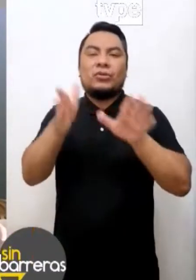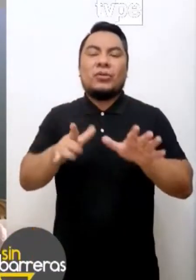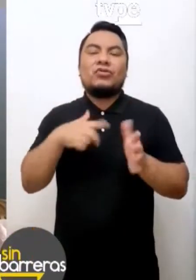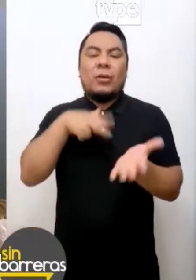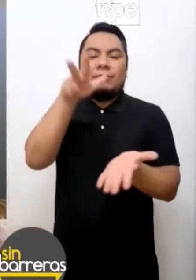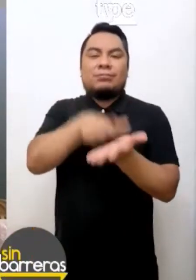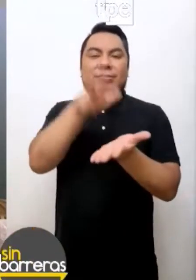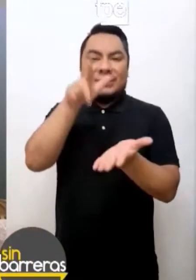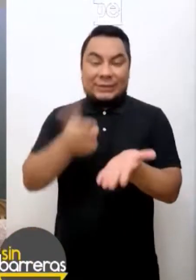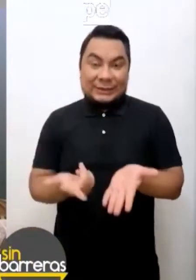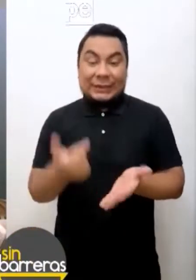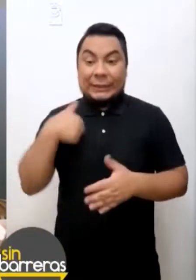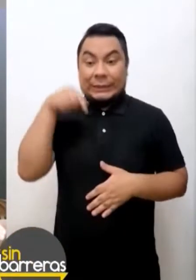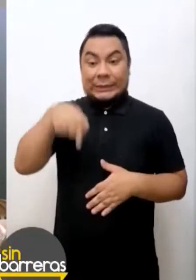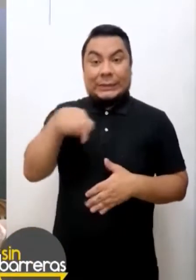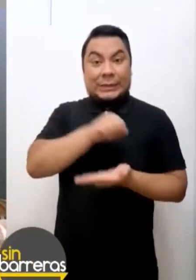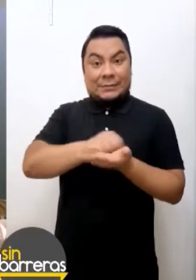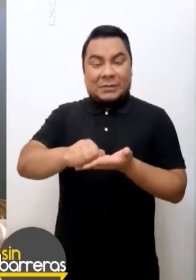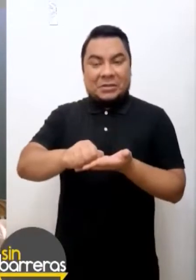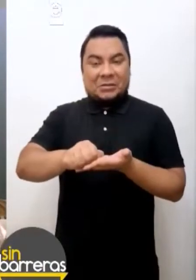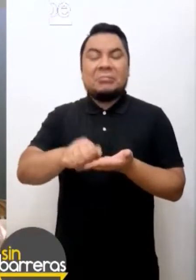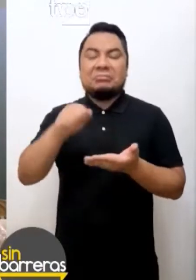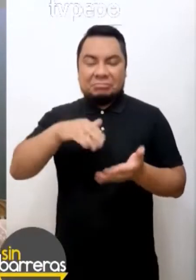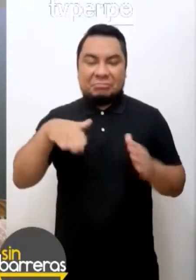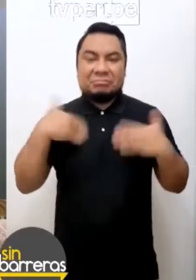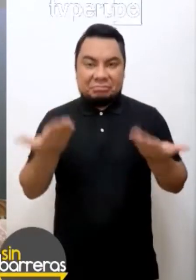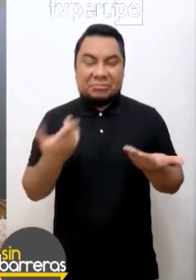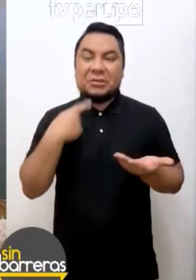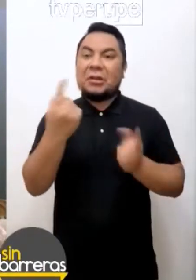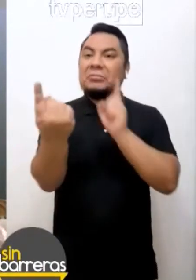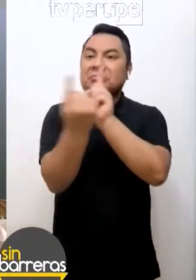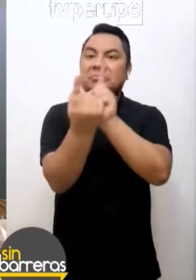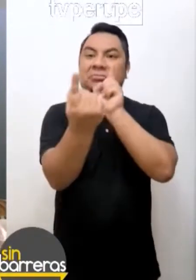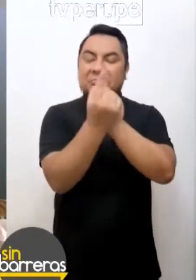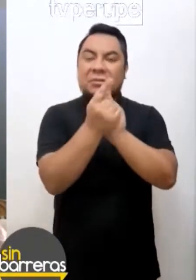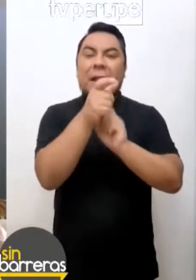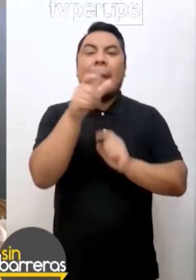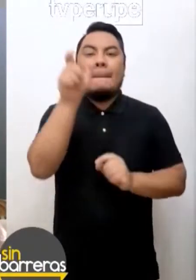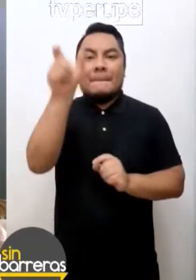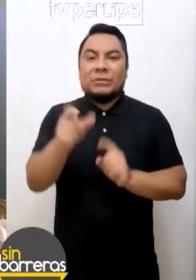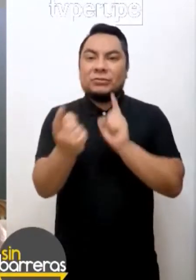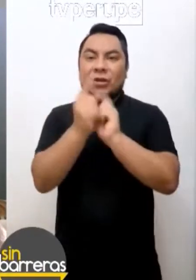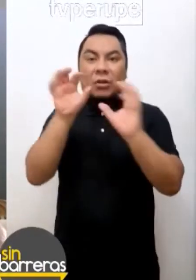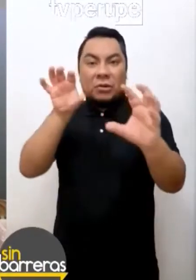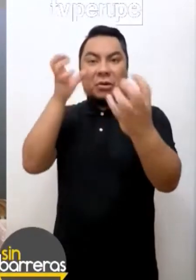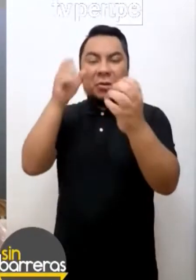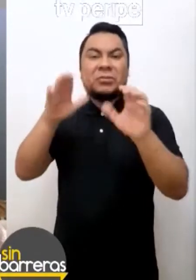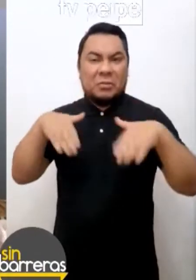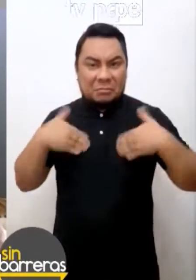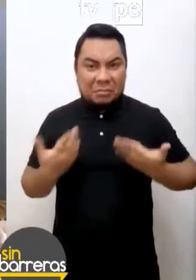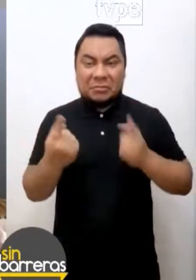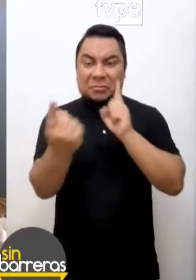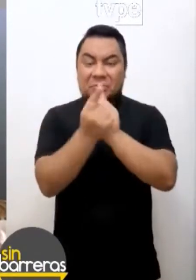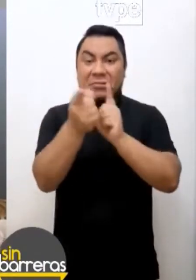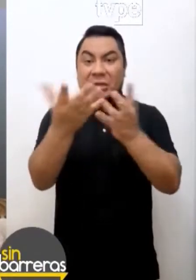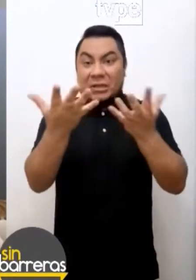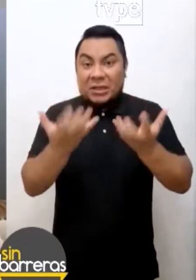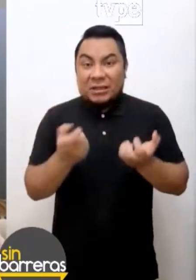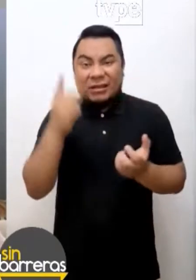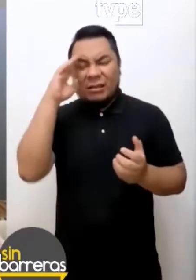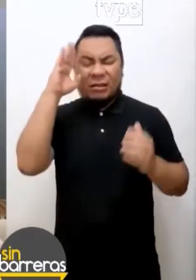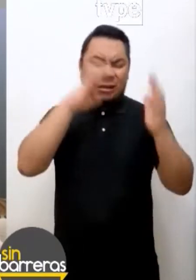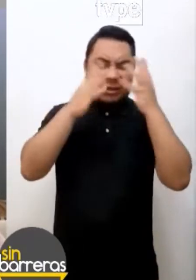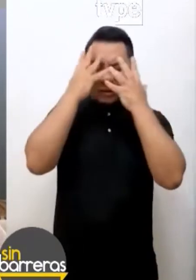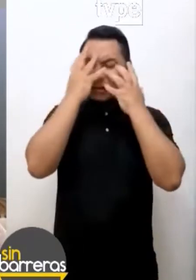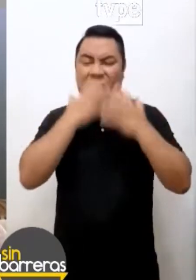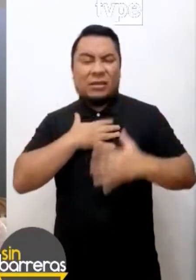Certificada. Yo este mes estoy dando sesiones individuales, también virtuales, a las personas que, bueno, están